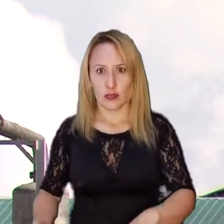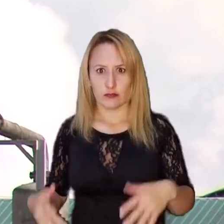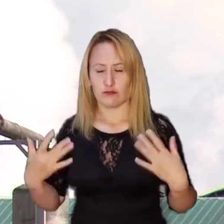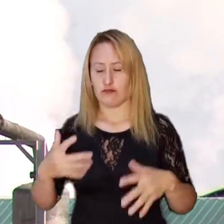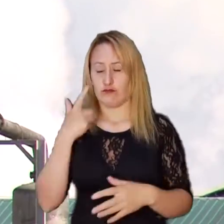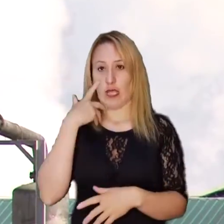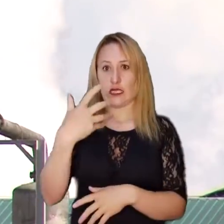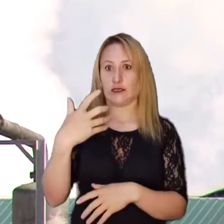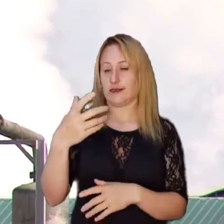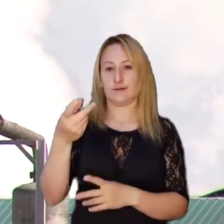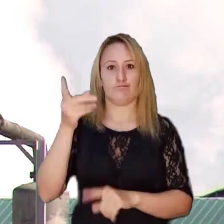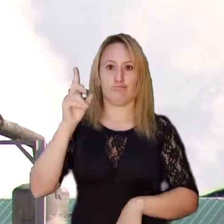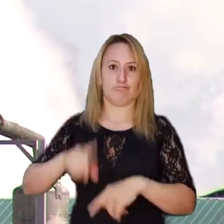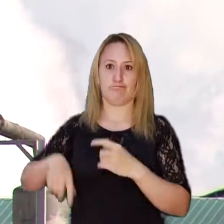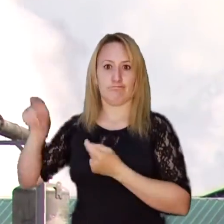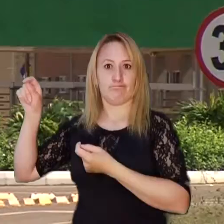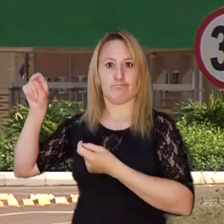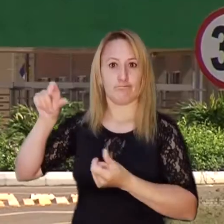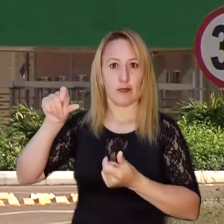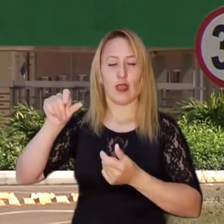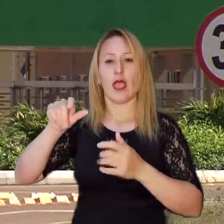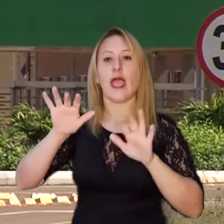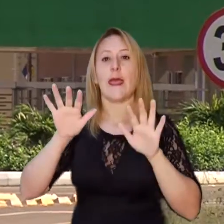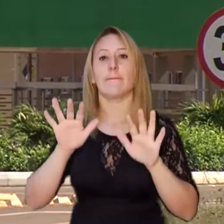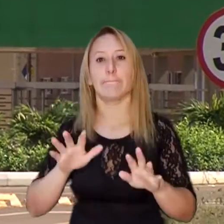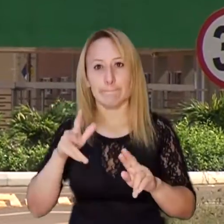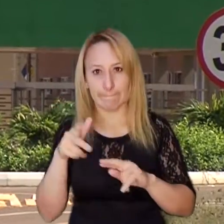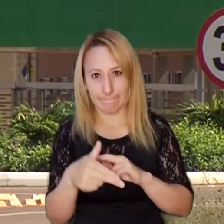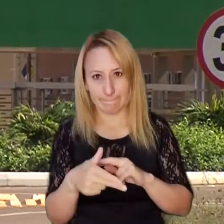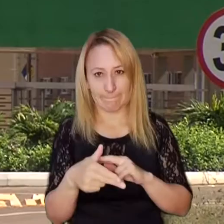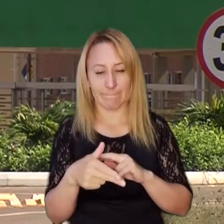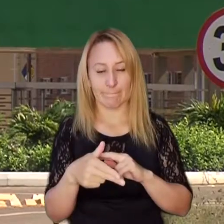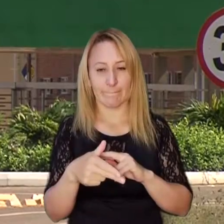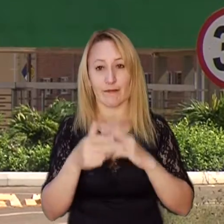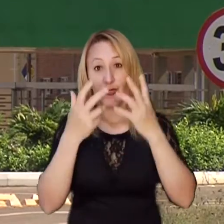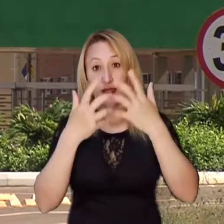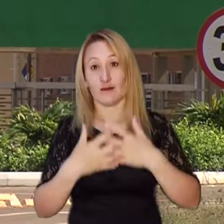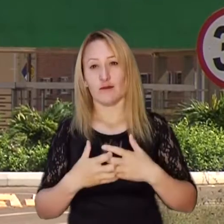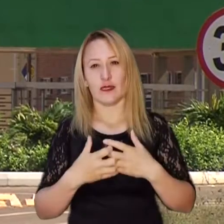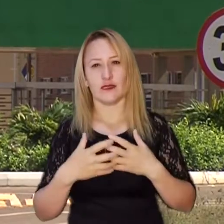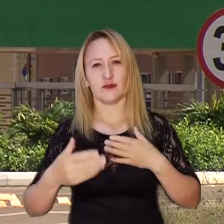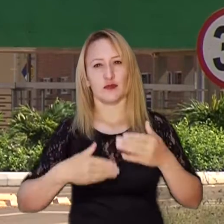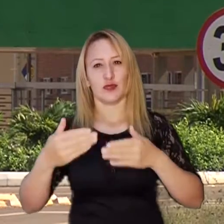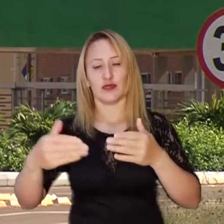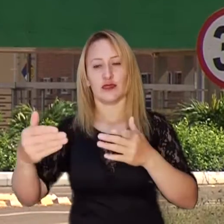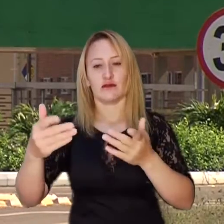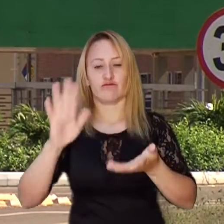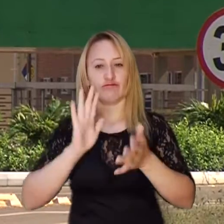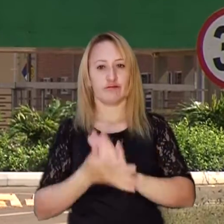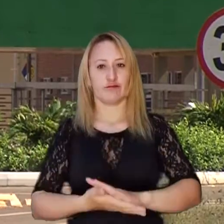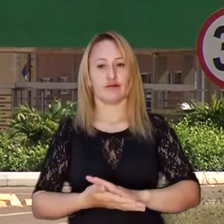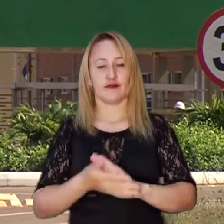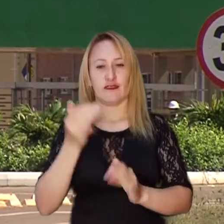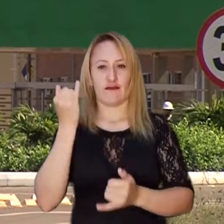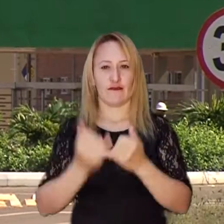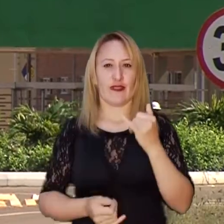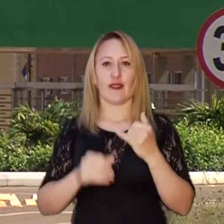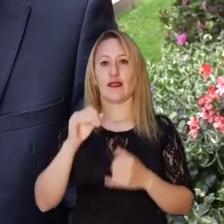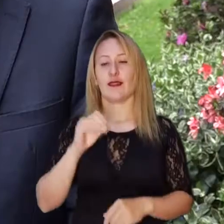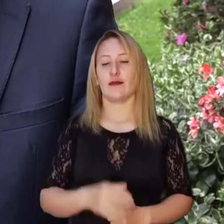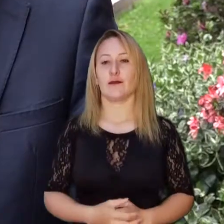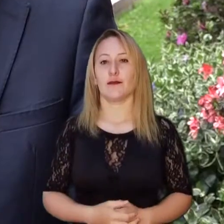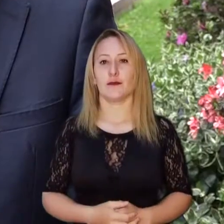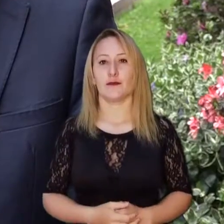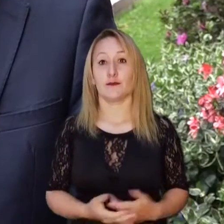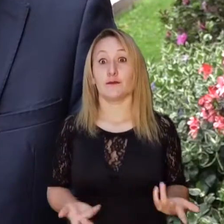demostrando que no era viable financieramente y se debe frenar su operación, llevando a la empresa a un proceso de liquidación.